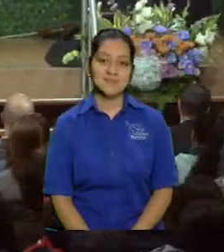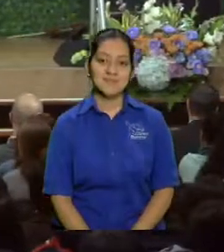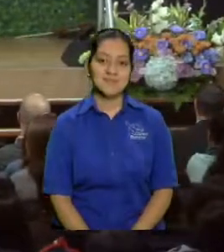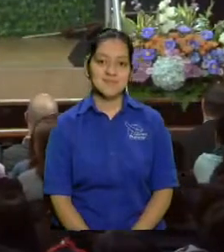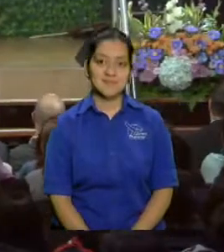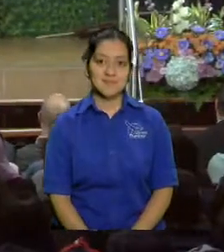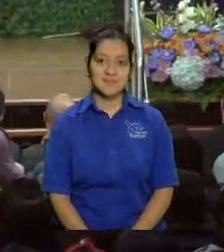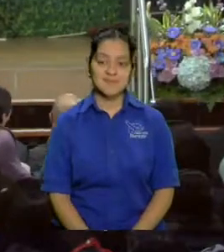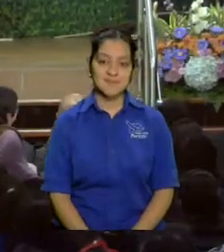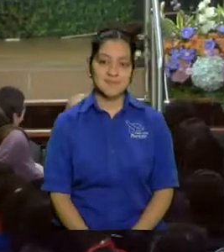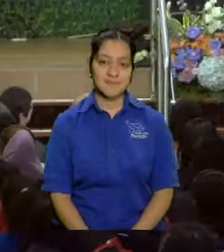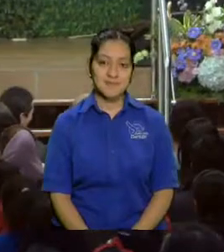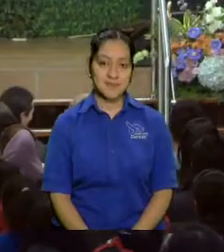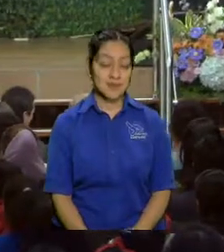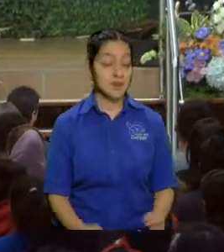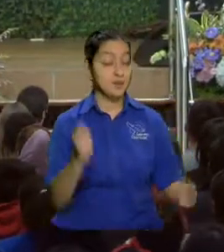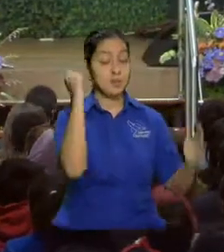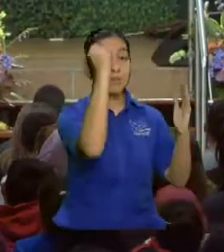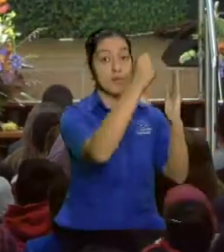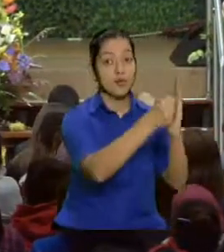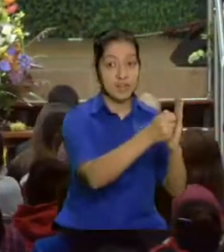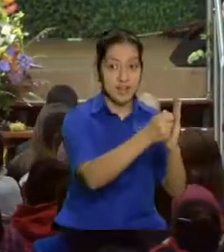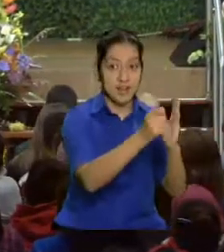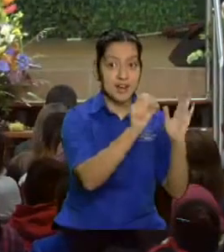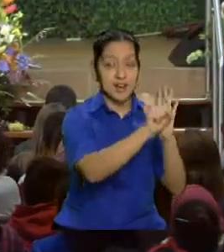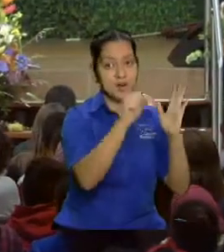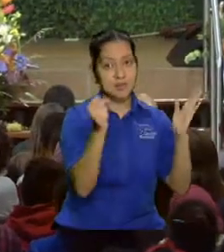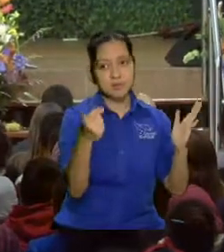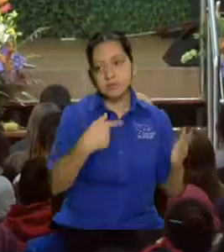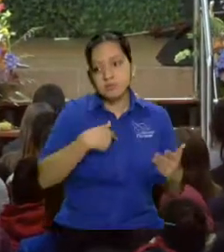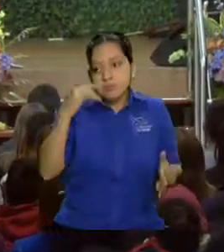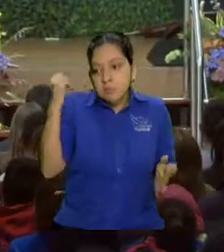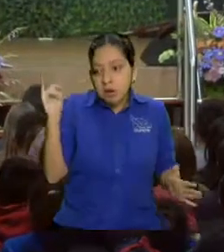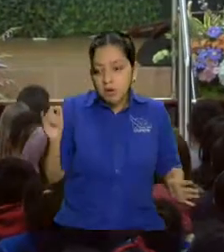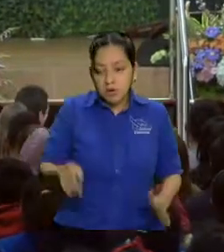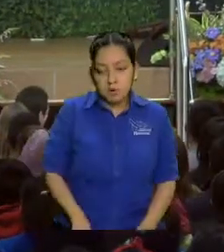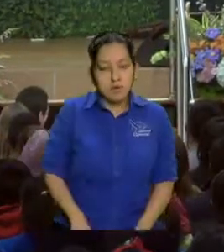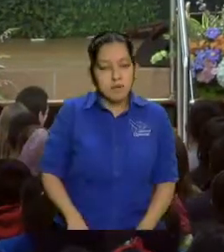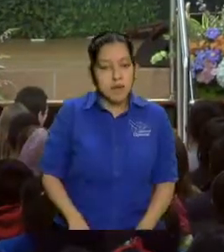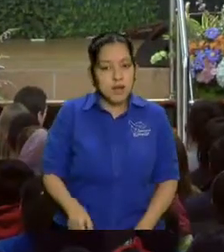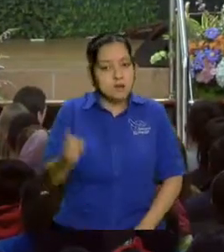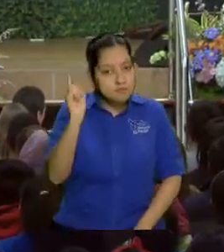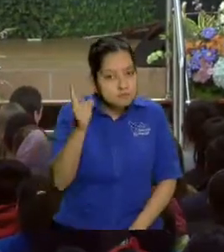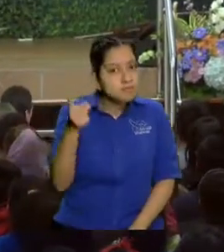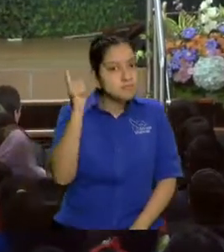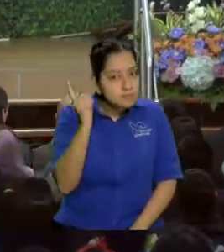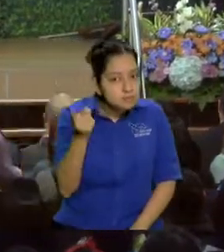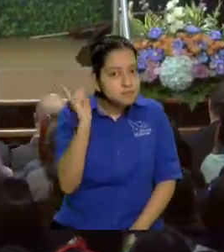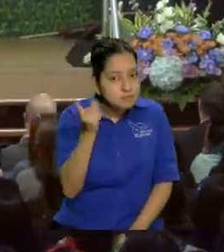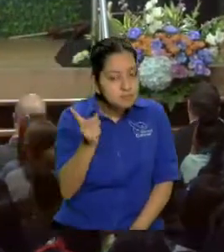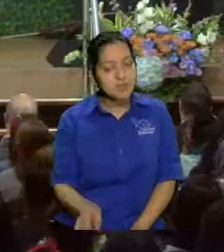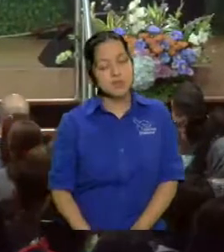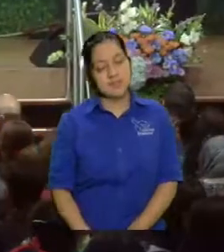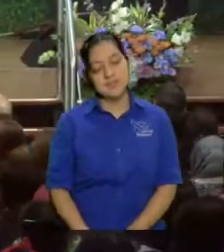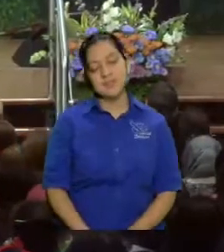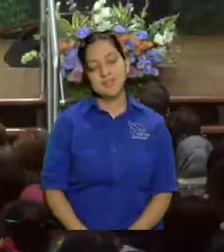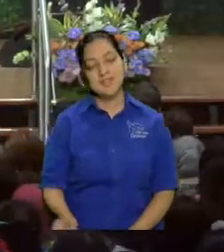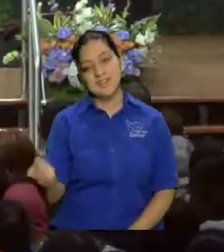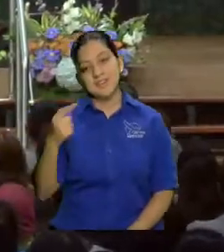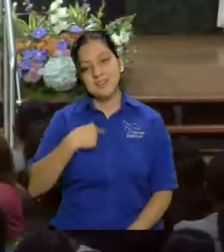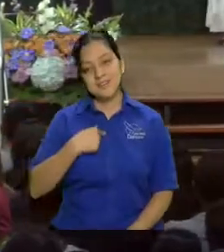lo había clavado en la puerta como para advertencia me imagino yo pero él lo hizo con buena intención que Dios bendiga a padre